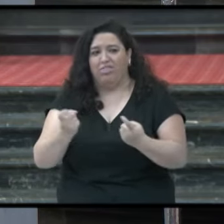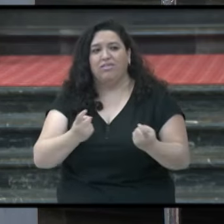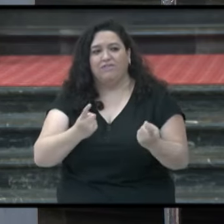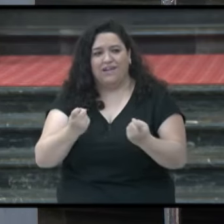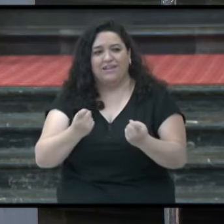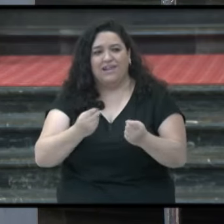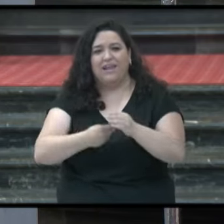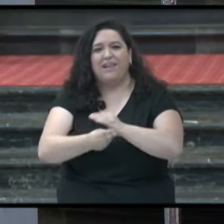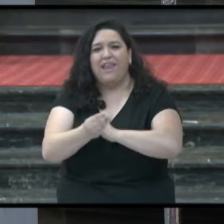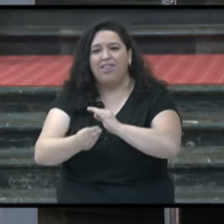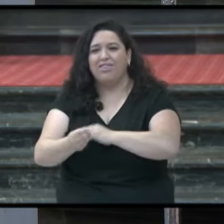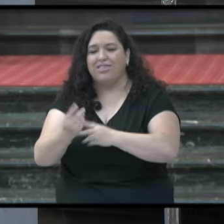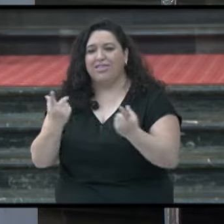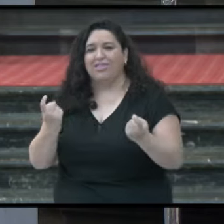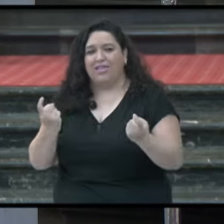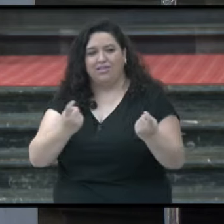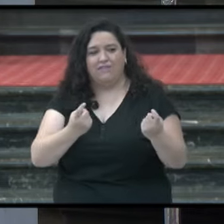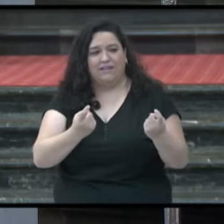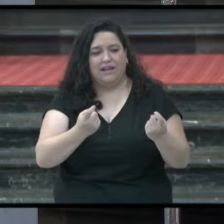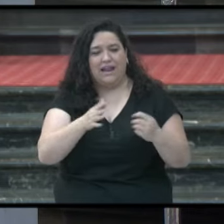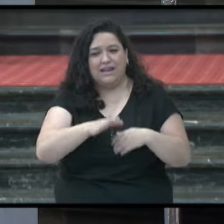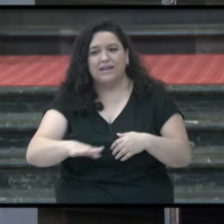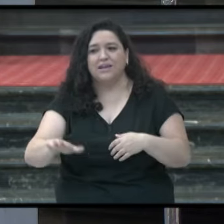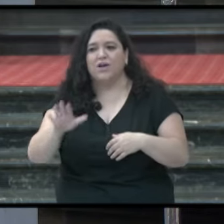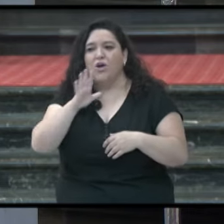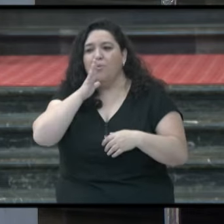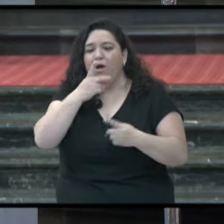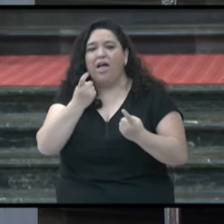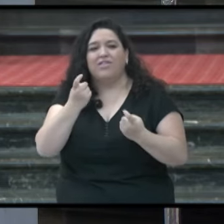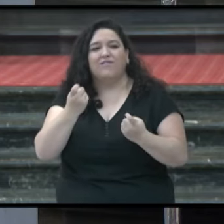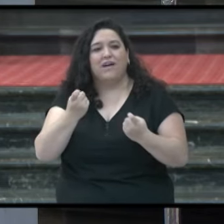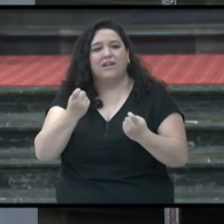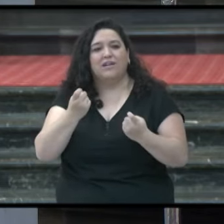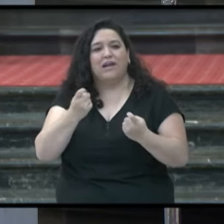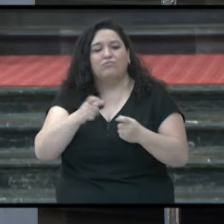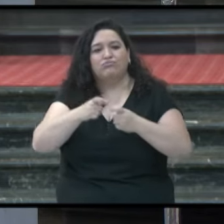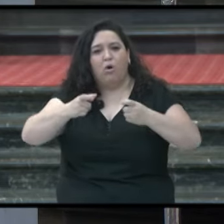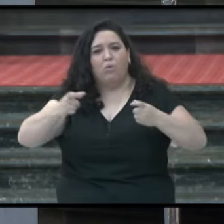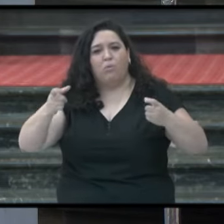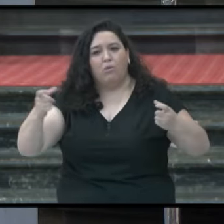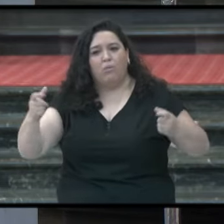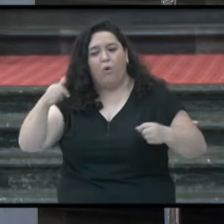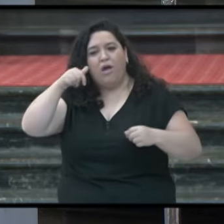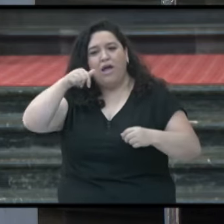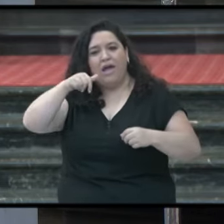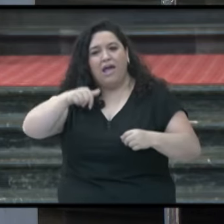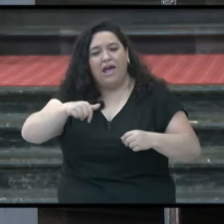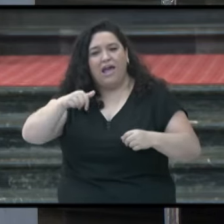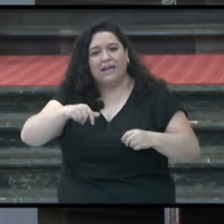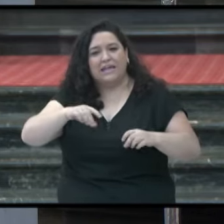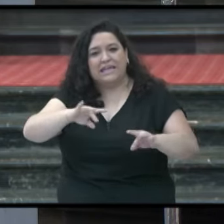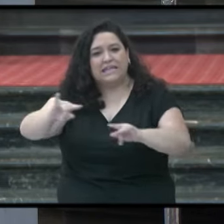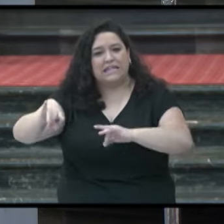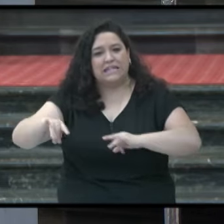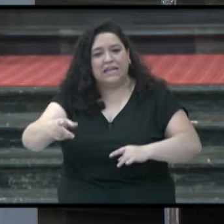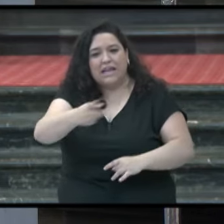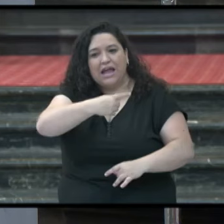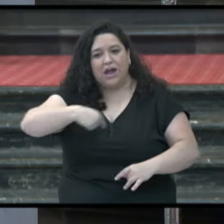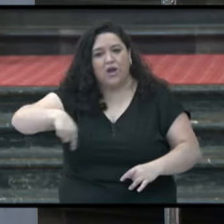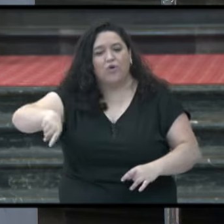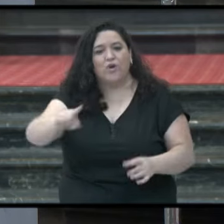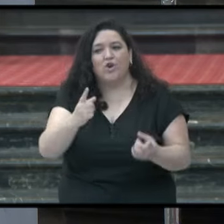porque realmente hace falta repoblar nuestro suelo patrio, nuestro